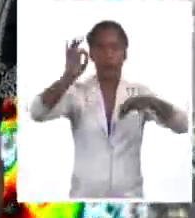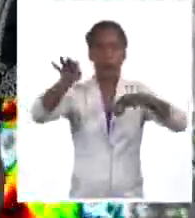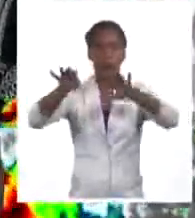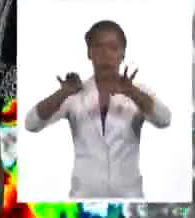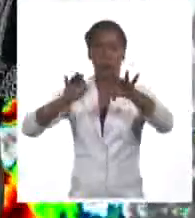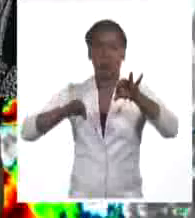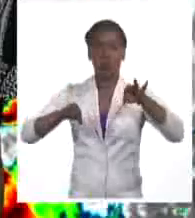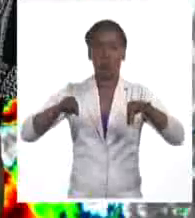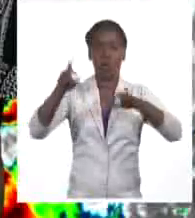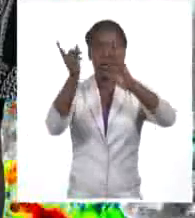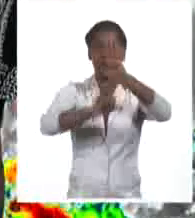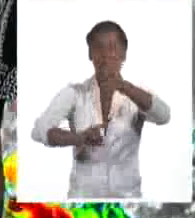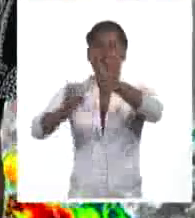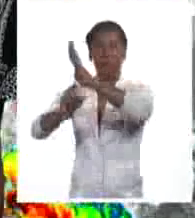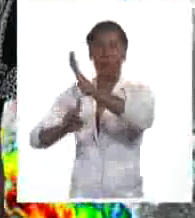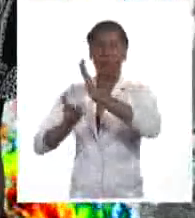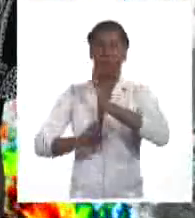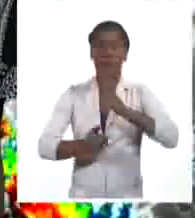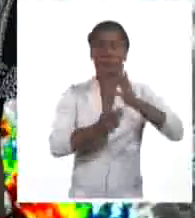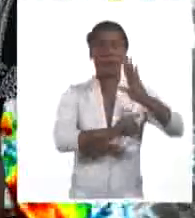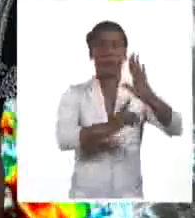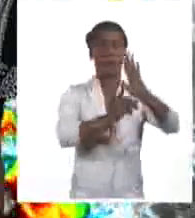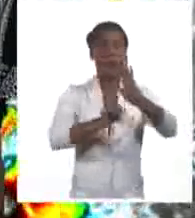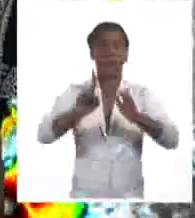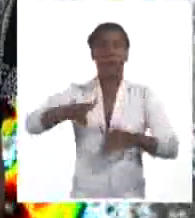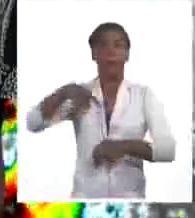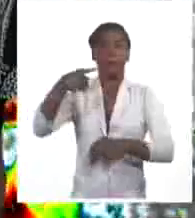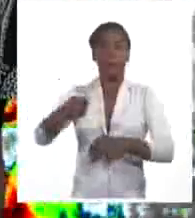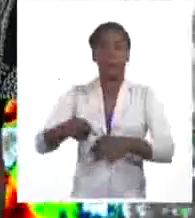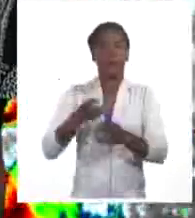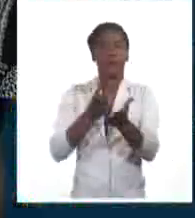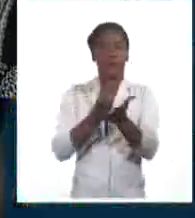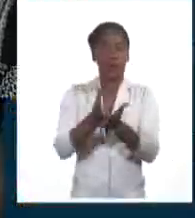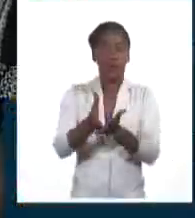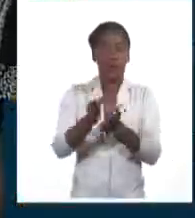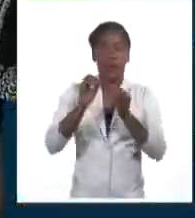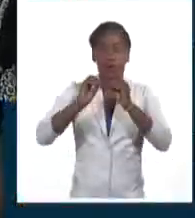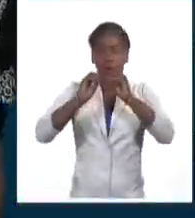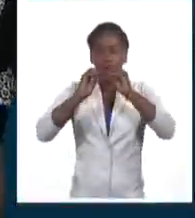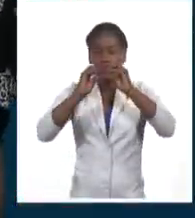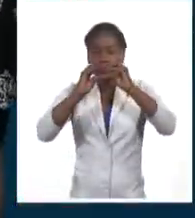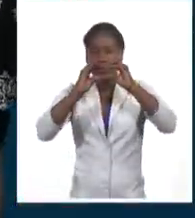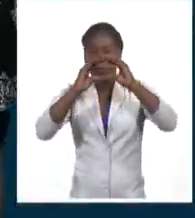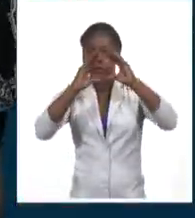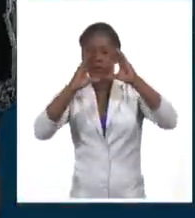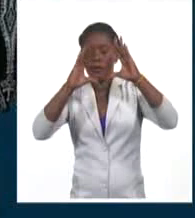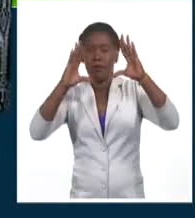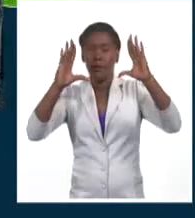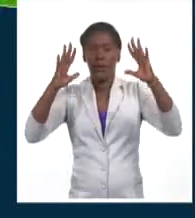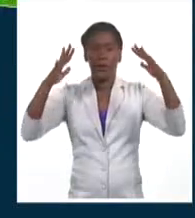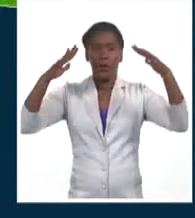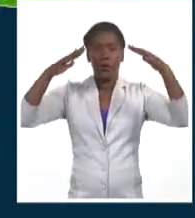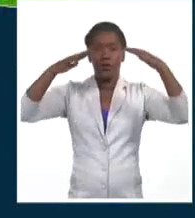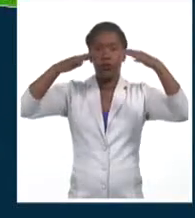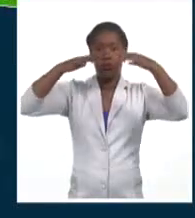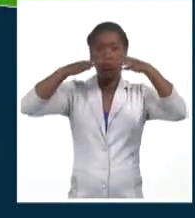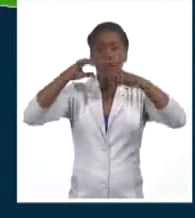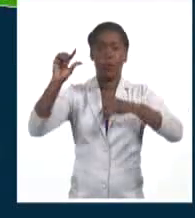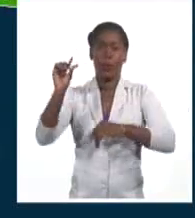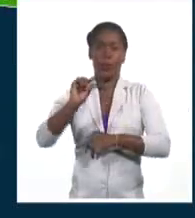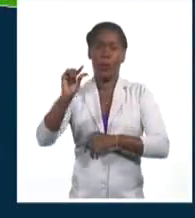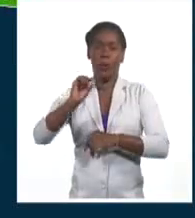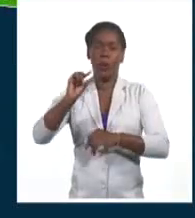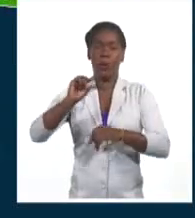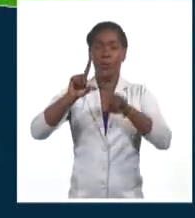tormentas eléctricas. Para mañana se mantienen las condiciones similares, estará amaneciendo con poca nubosidad en gran parte de nuestro país y sólo estará